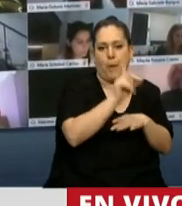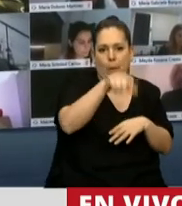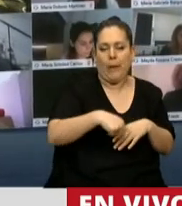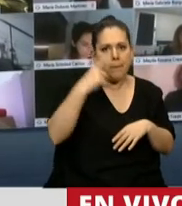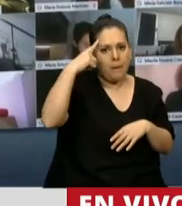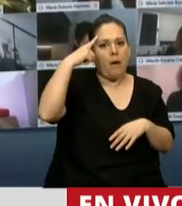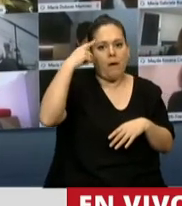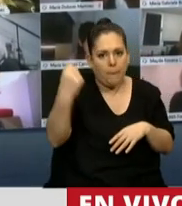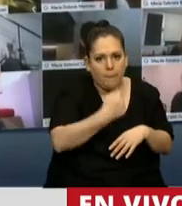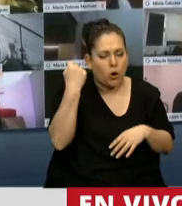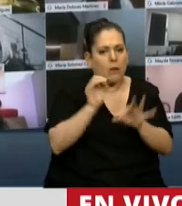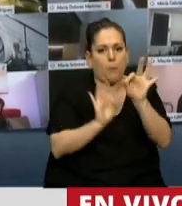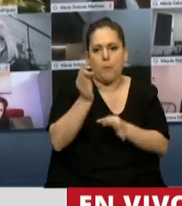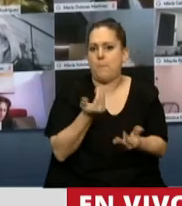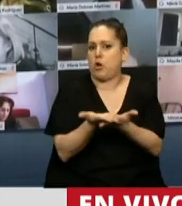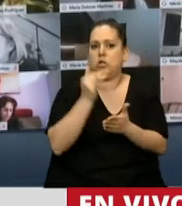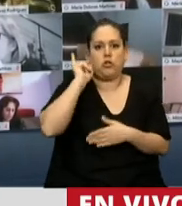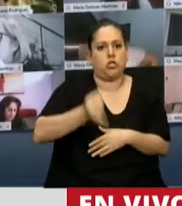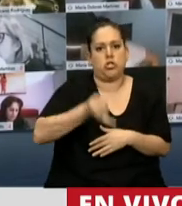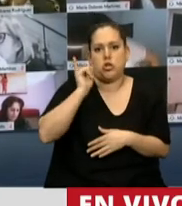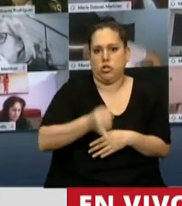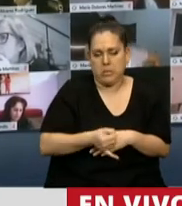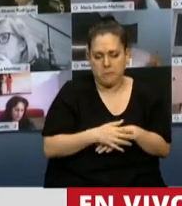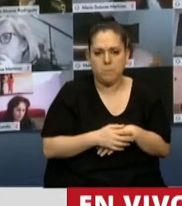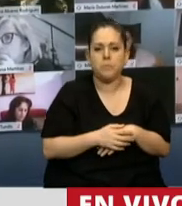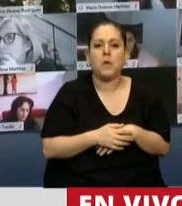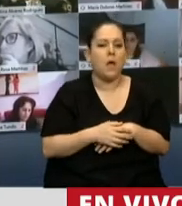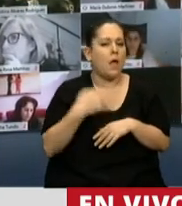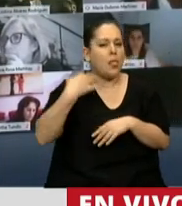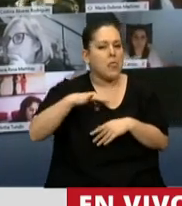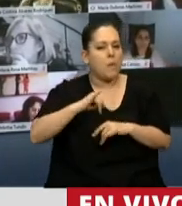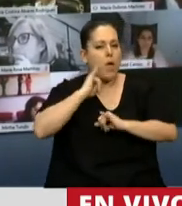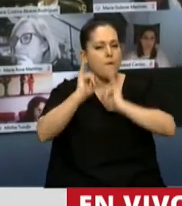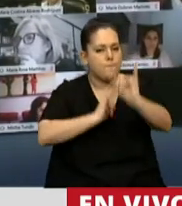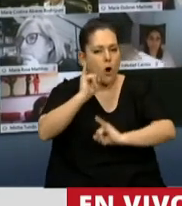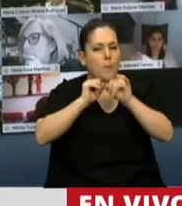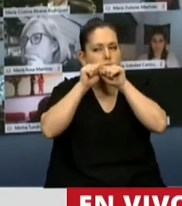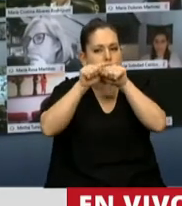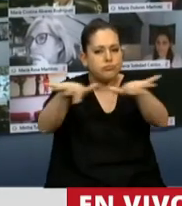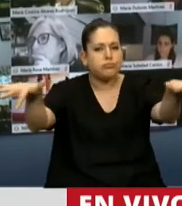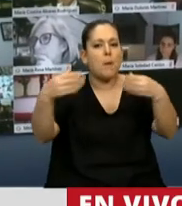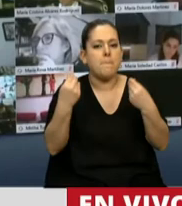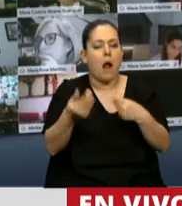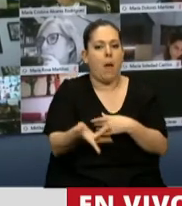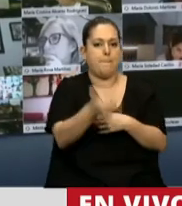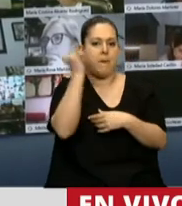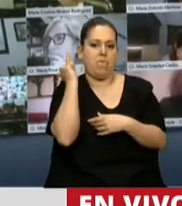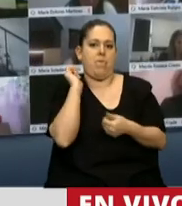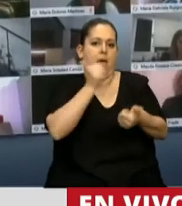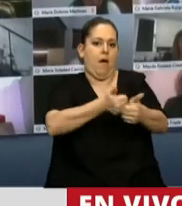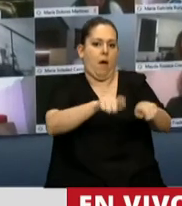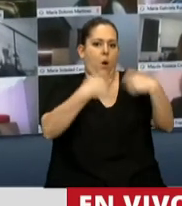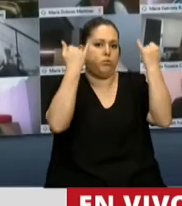y urgencia de este proyecto. Contar con información es el primer paso para la detección del abuso infantil,